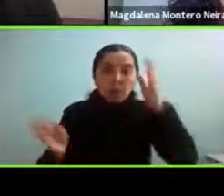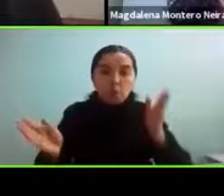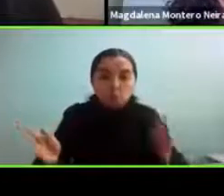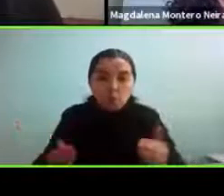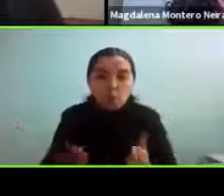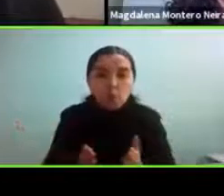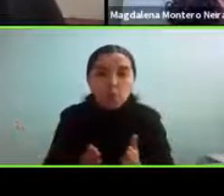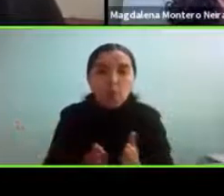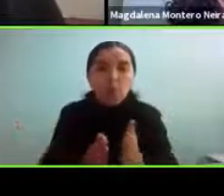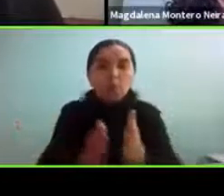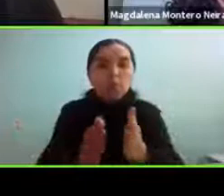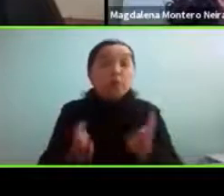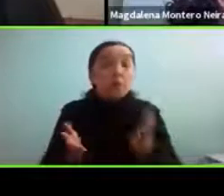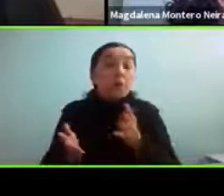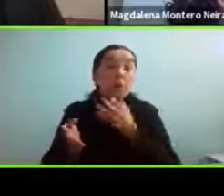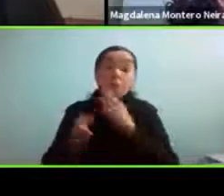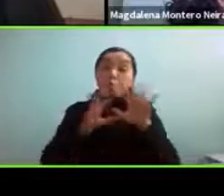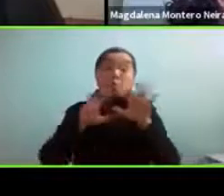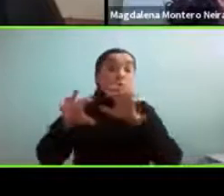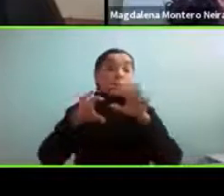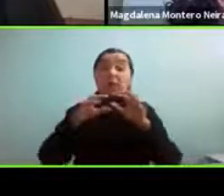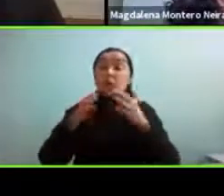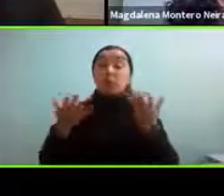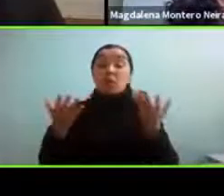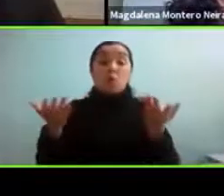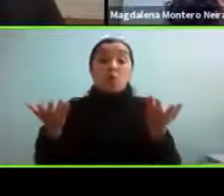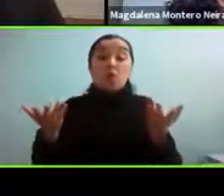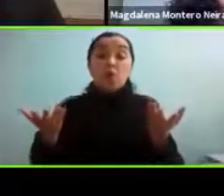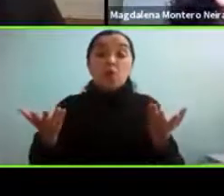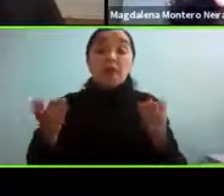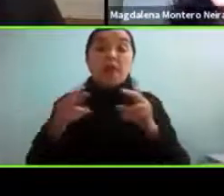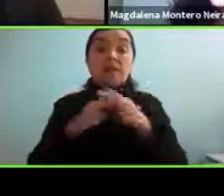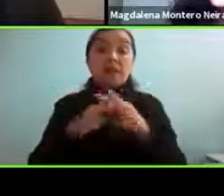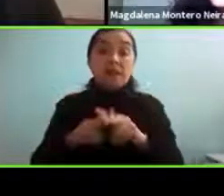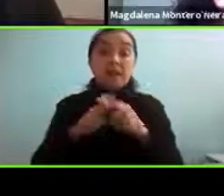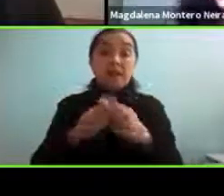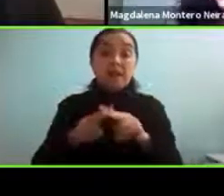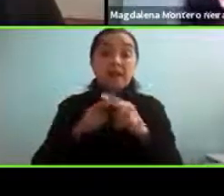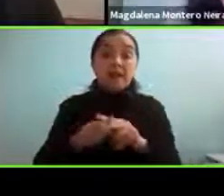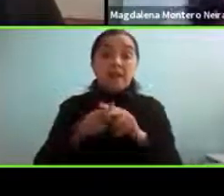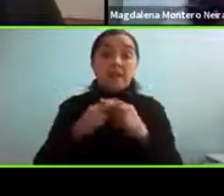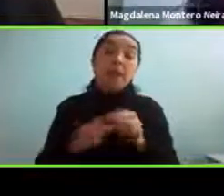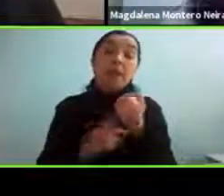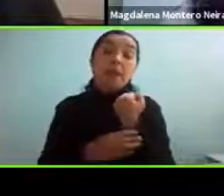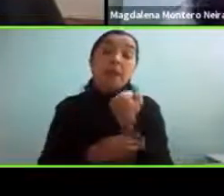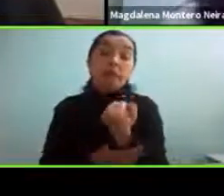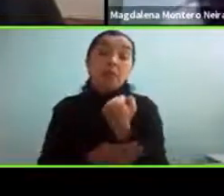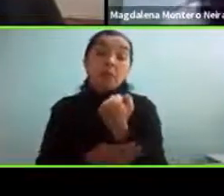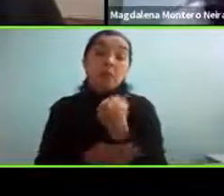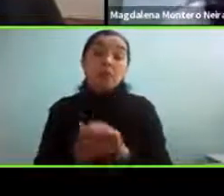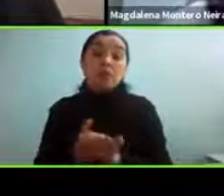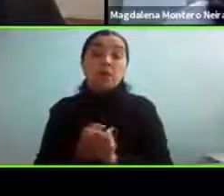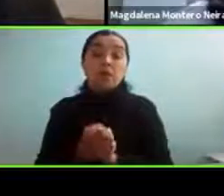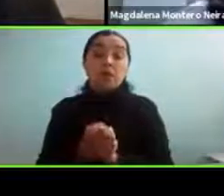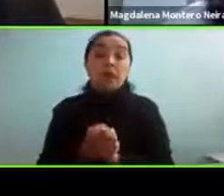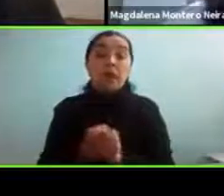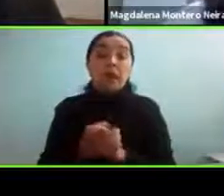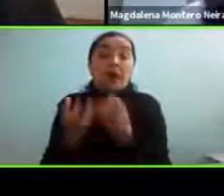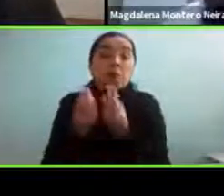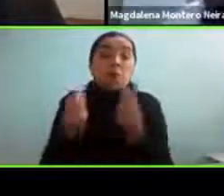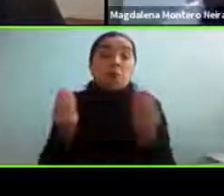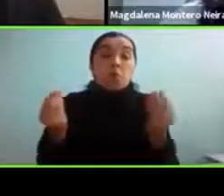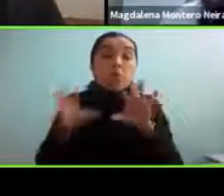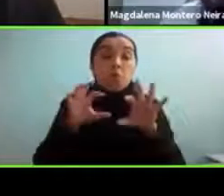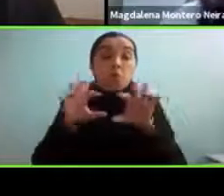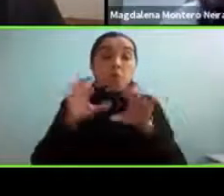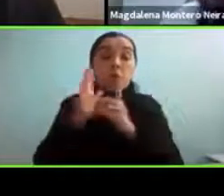con muchas otras cosas la generación de un montón de otras herramientas en el fondo que también te puede ayudar en eso hay muchísimas cosas del desarrollo